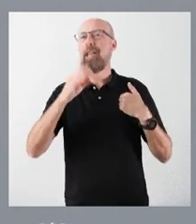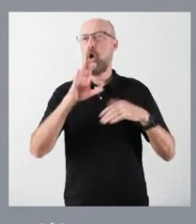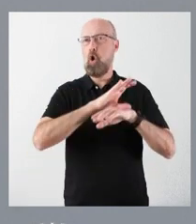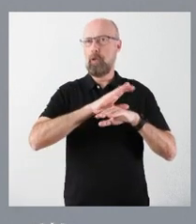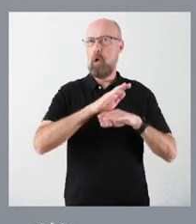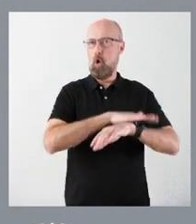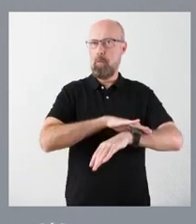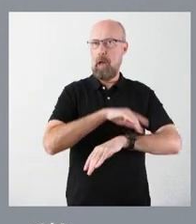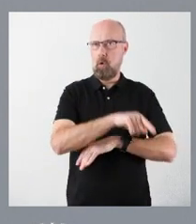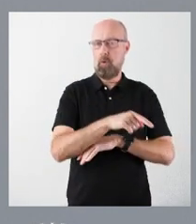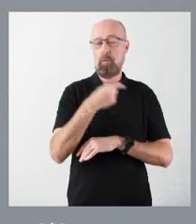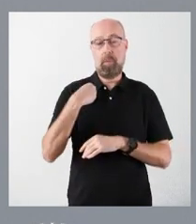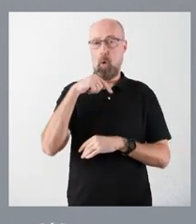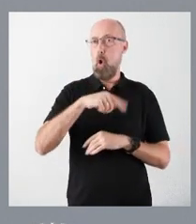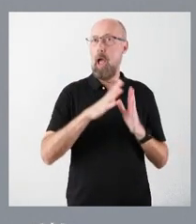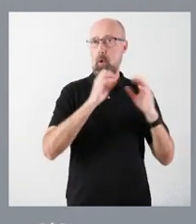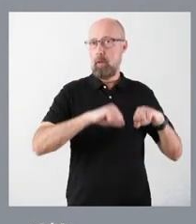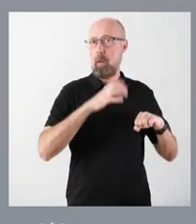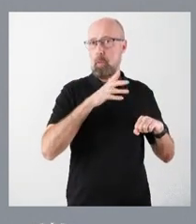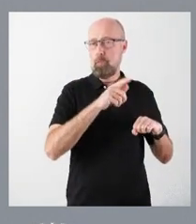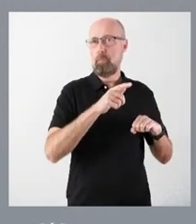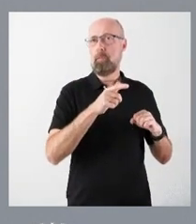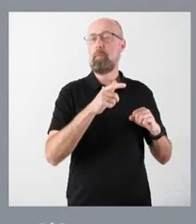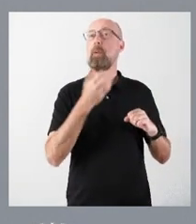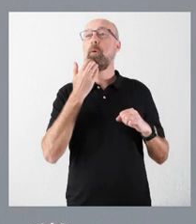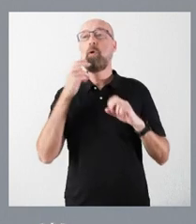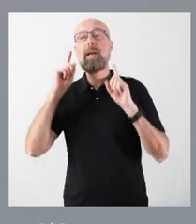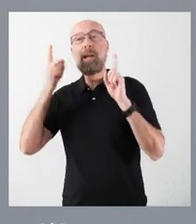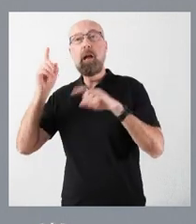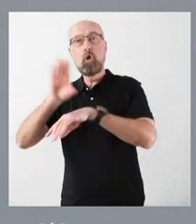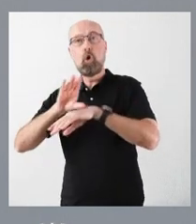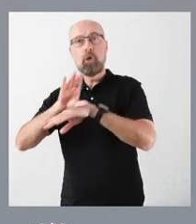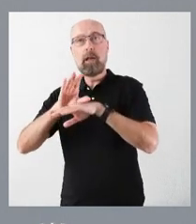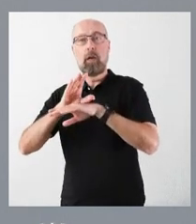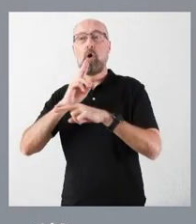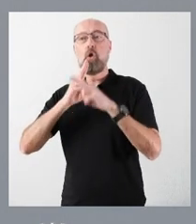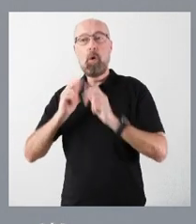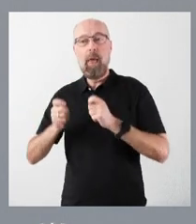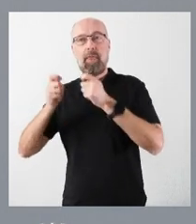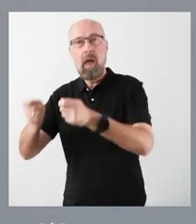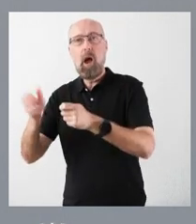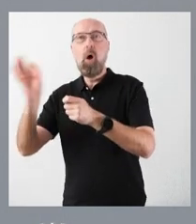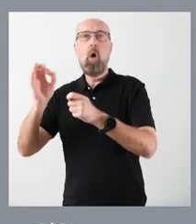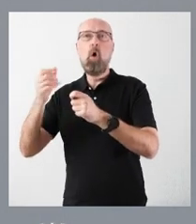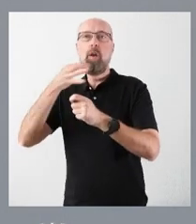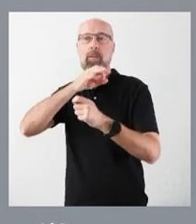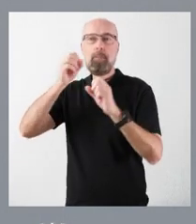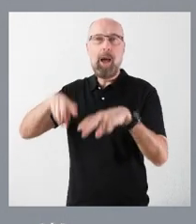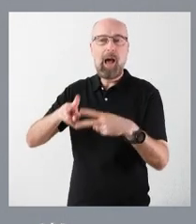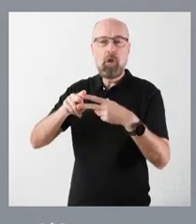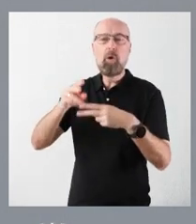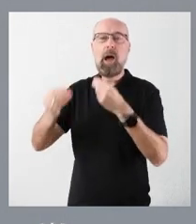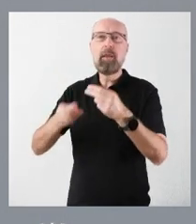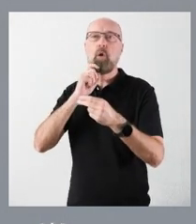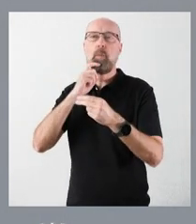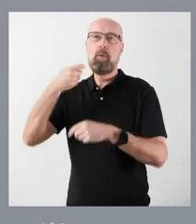está regulado su carácter de sustitución. Y en el caso de los consejeros, el nombramiento y cese no se hace por el Consejo de Gobierno, sino por el presidente